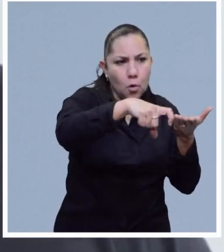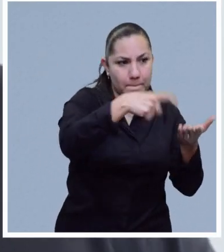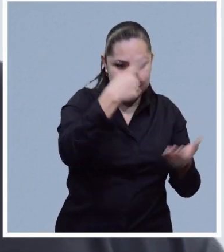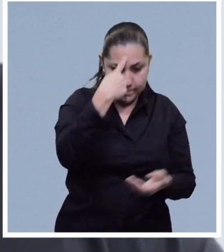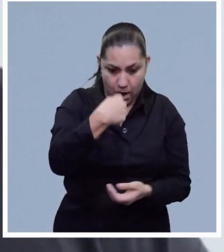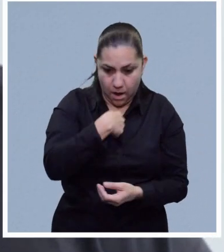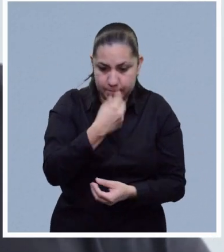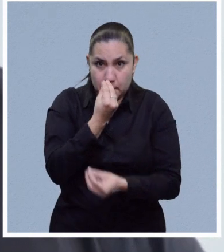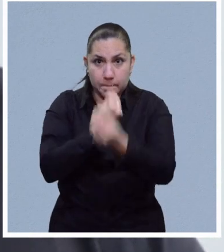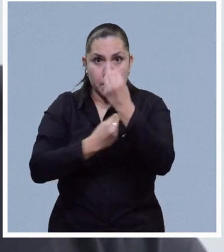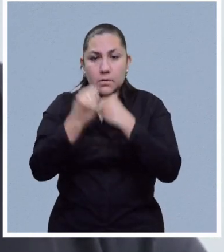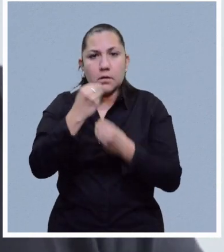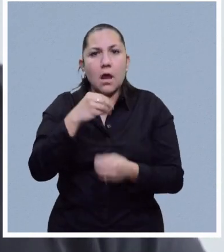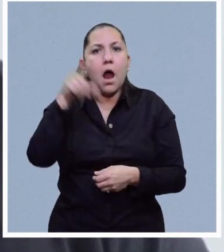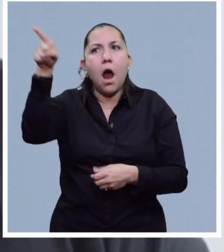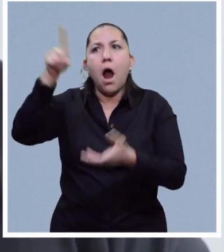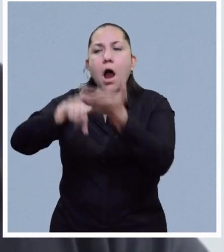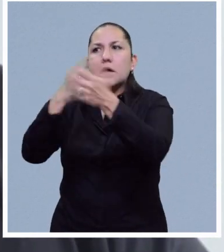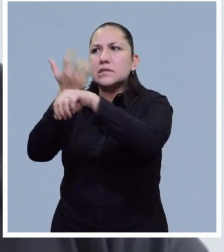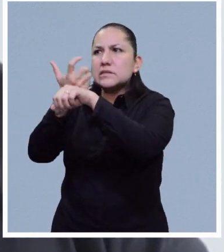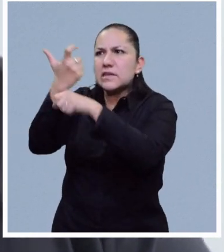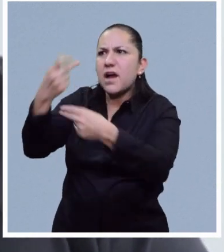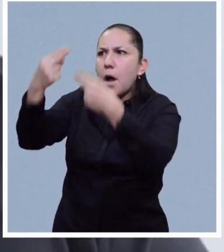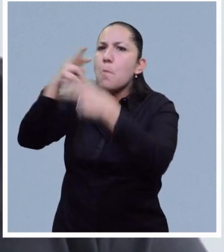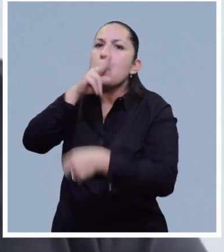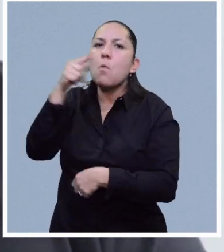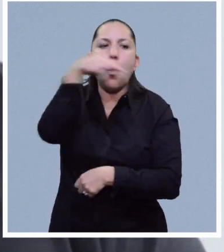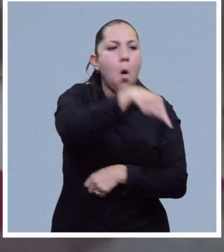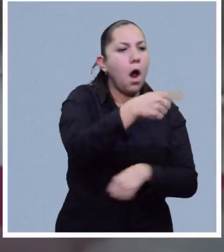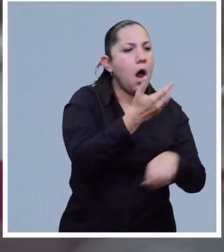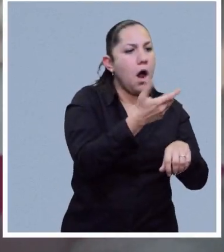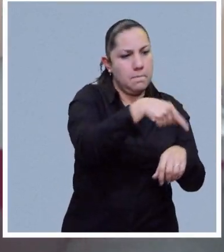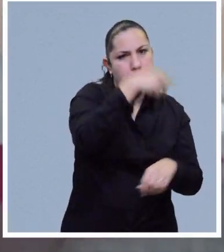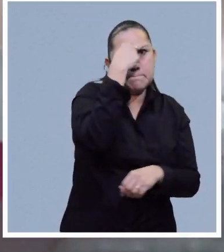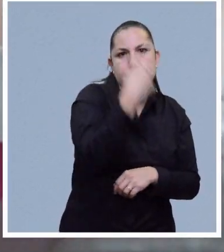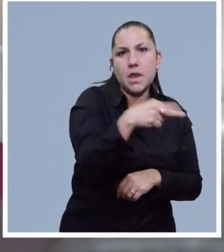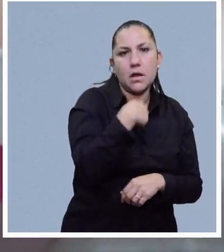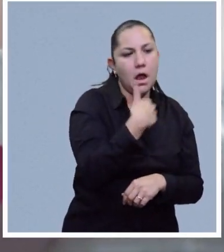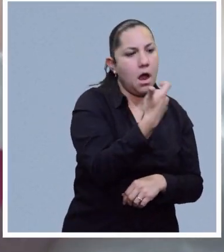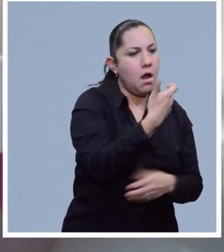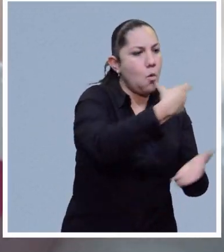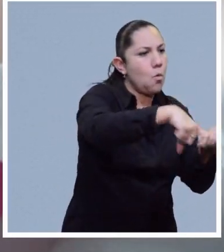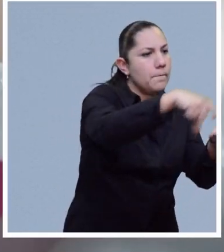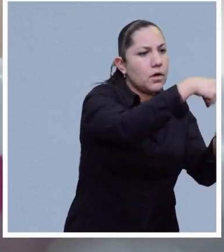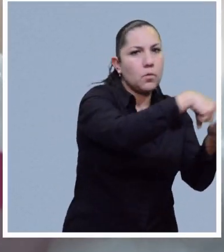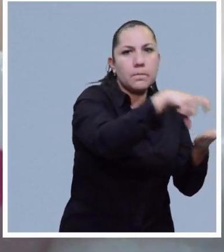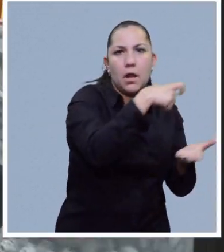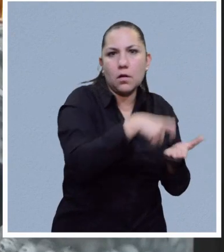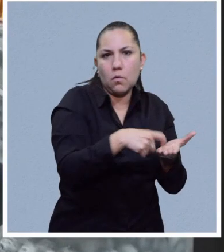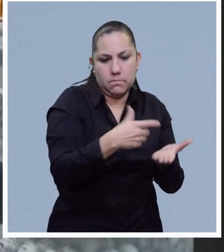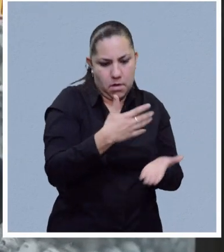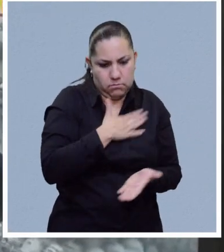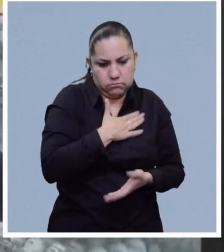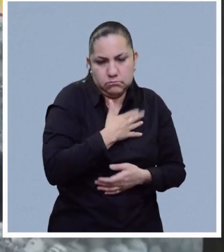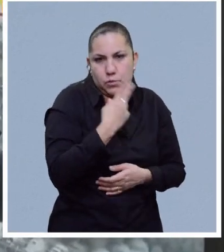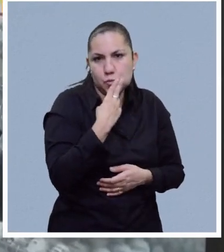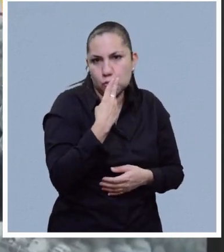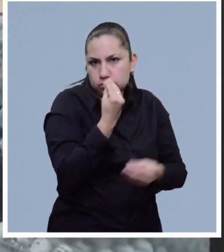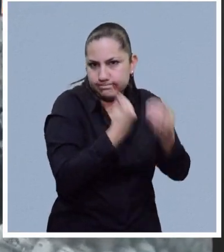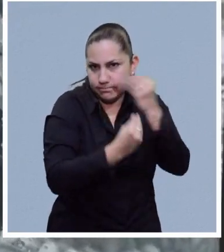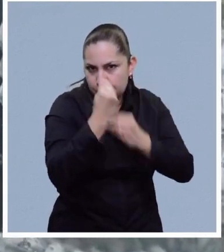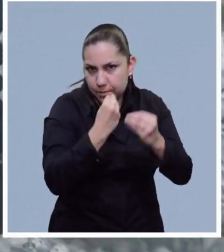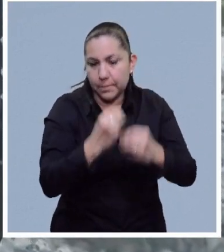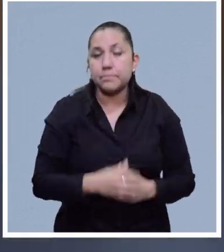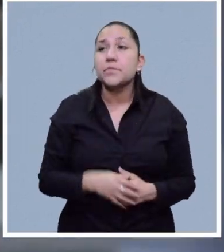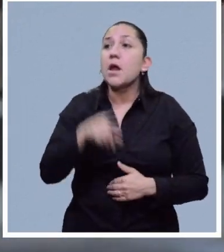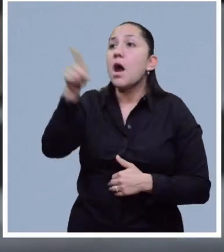pasan a México y compran huevo, a menor precio. La comercialización clandestina de huevo entre México